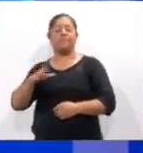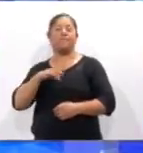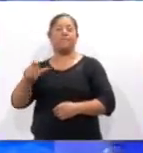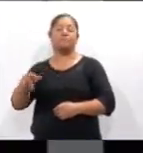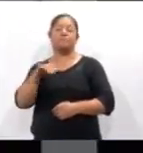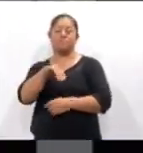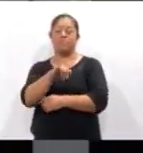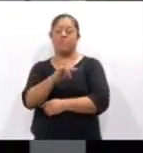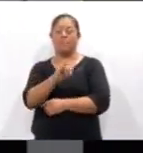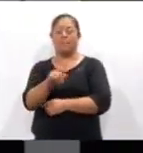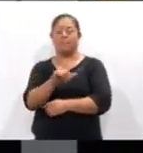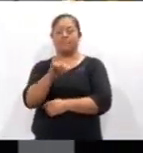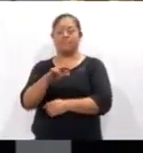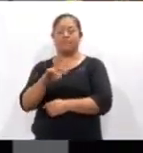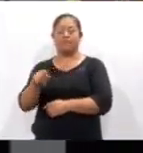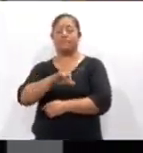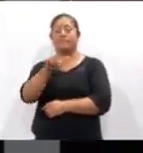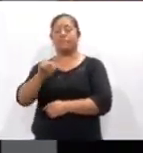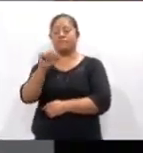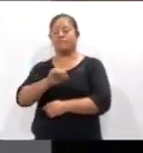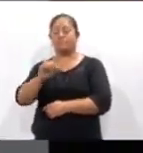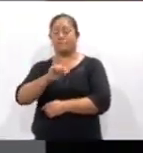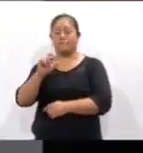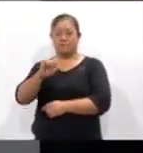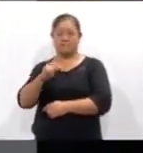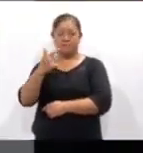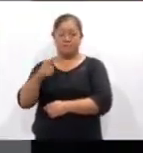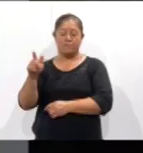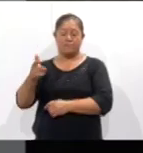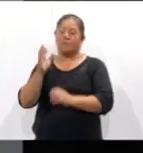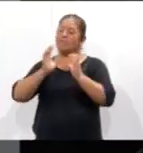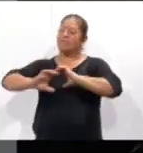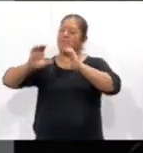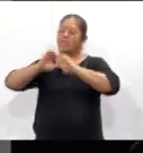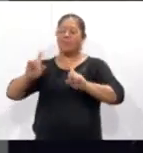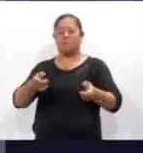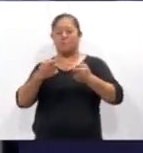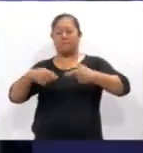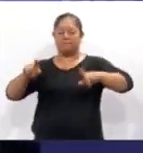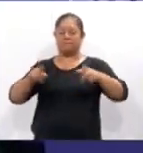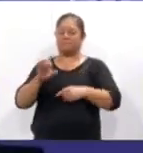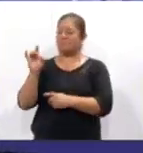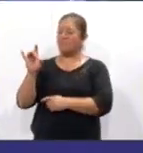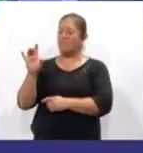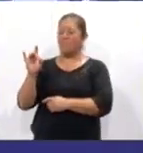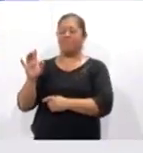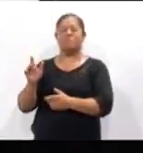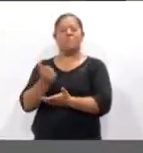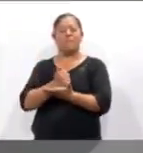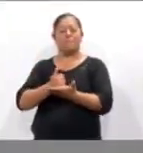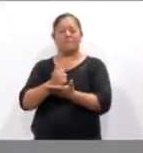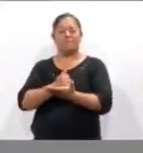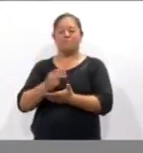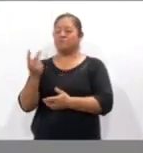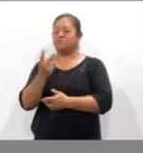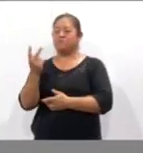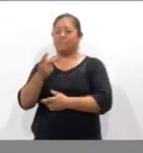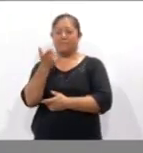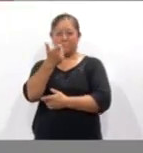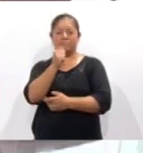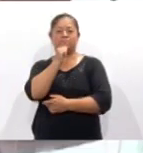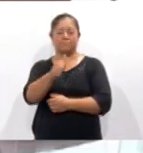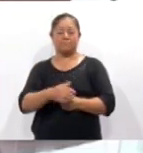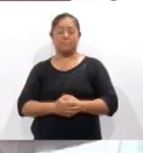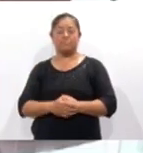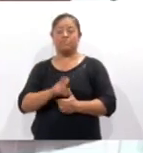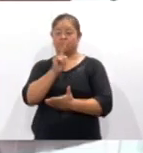ferial, continuando el sábado 27 con el Concierto de los Ángeles Azules, ambos eventos con entrada gratuita. Los